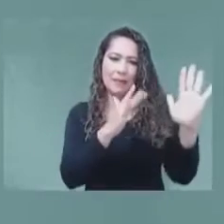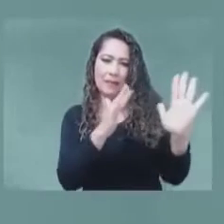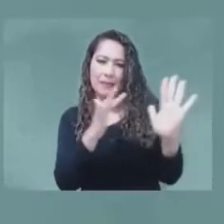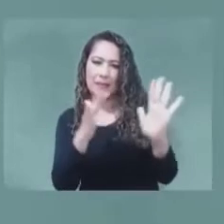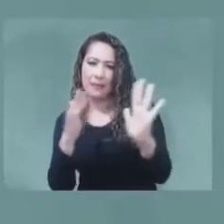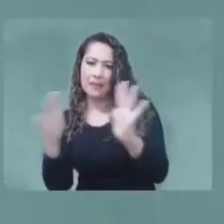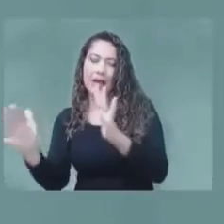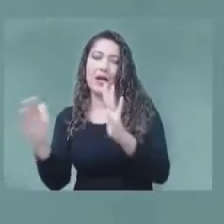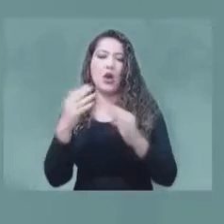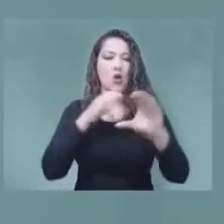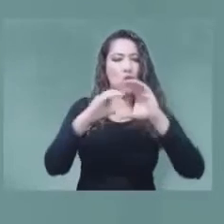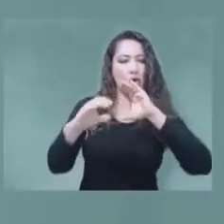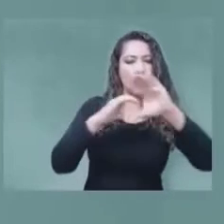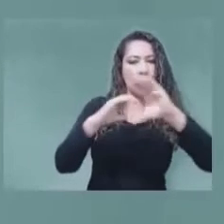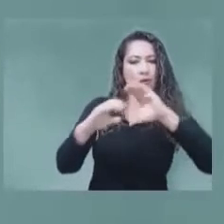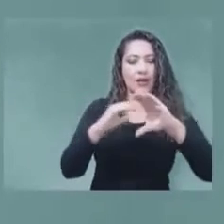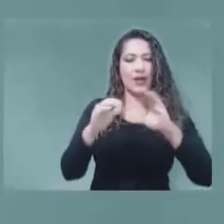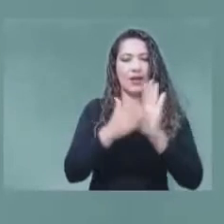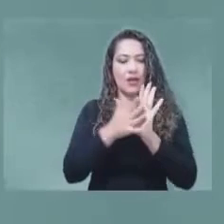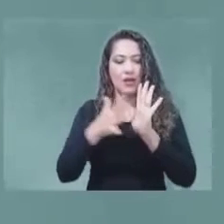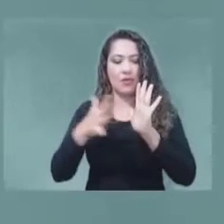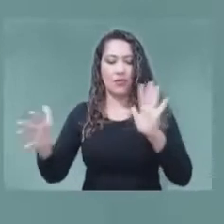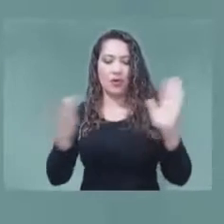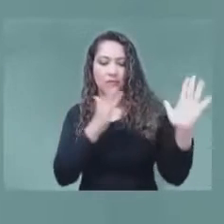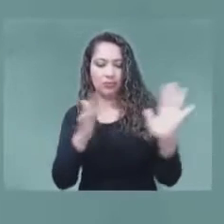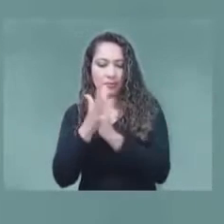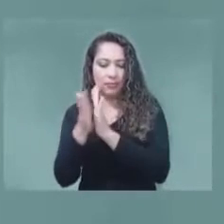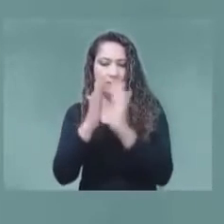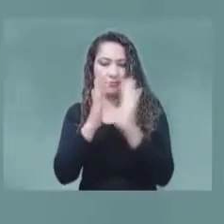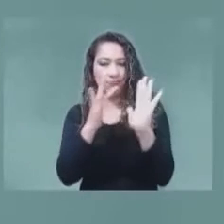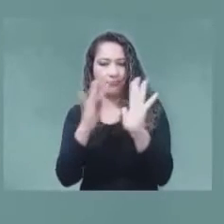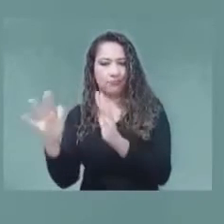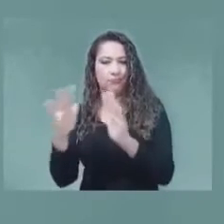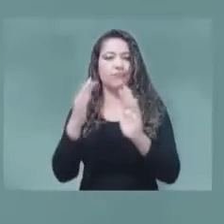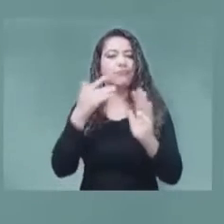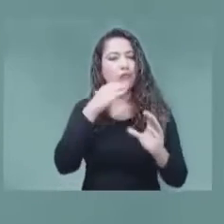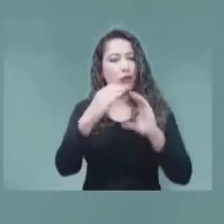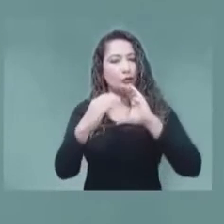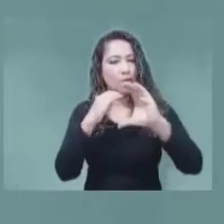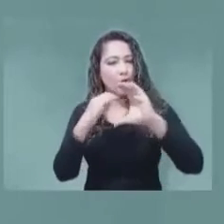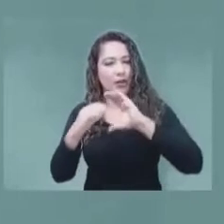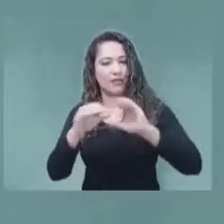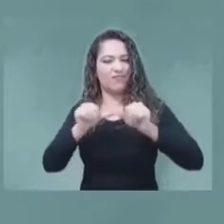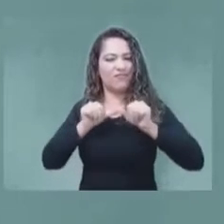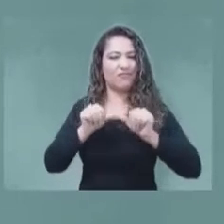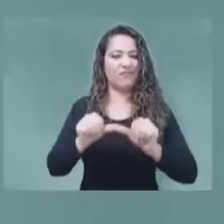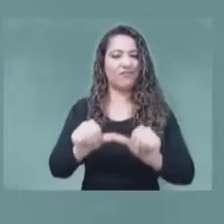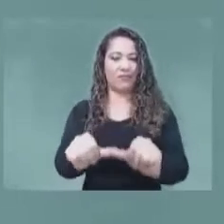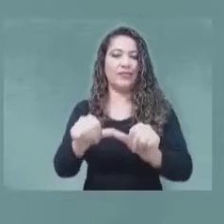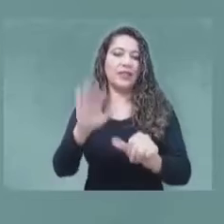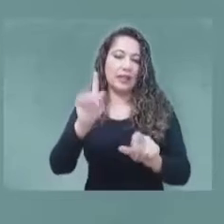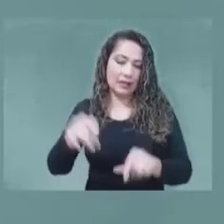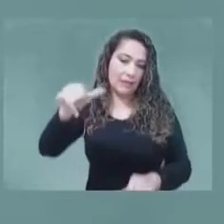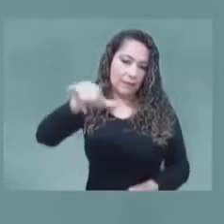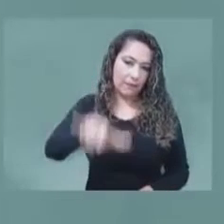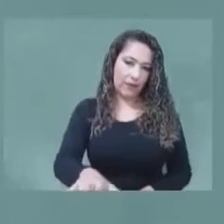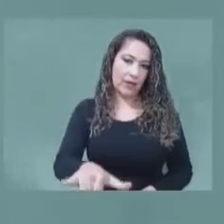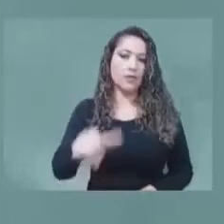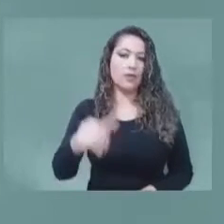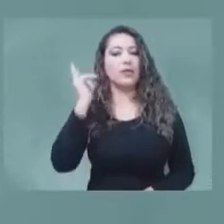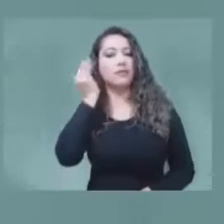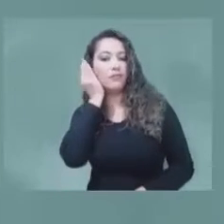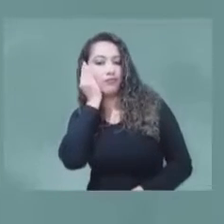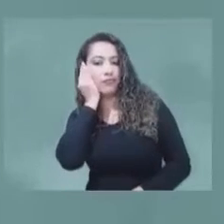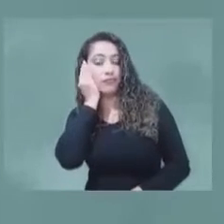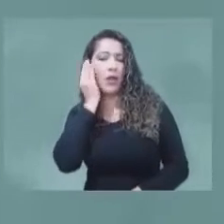modelos de costos y cargos de acceso de redes de telecomunicaciones fijas y móviles. Gracias por